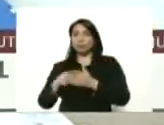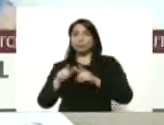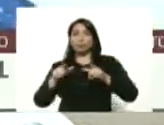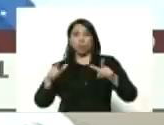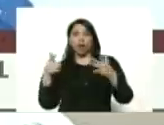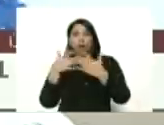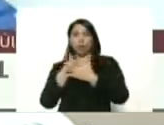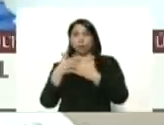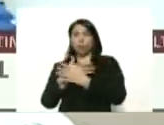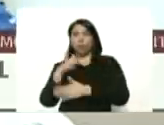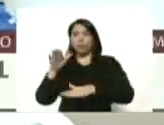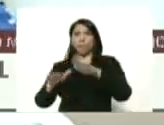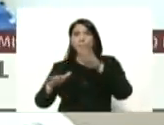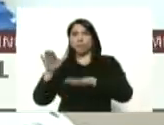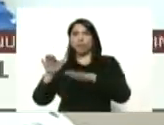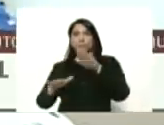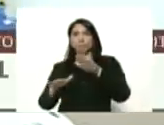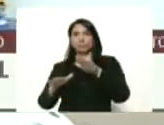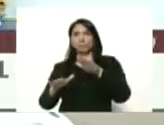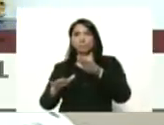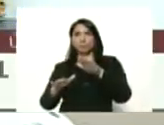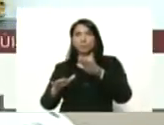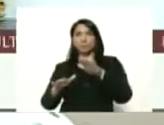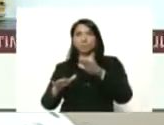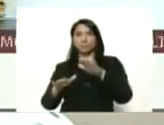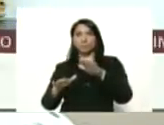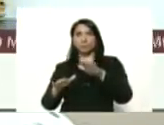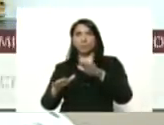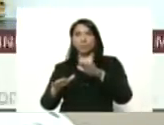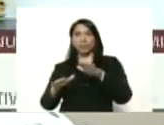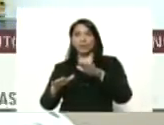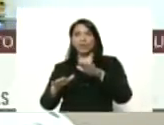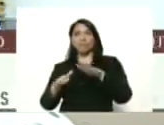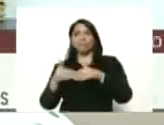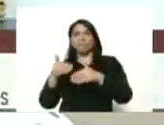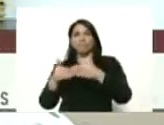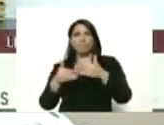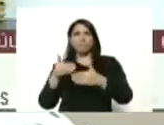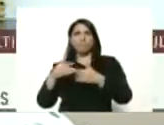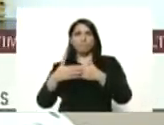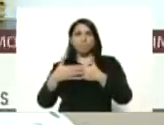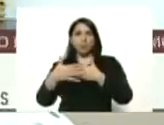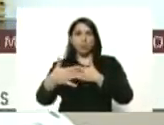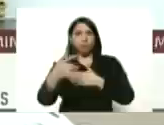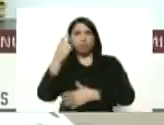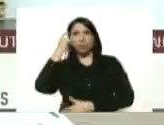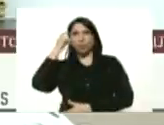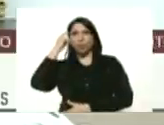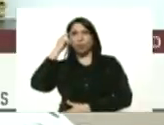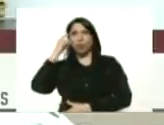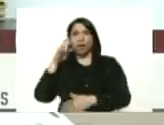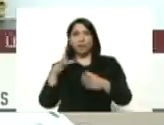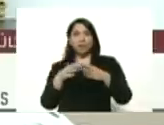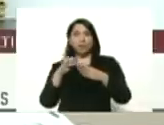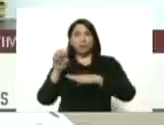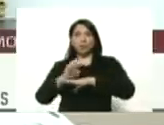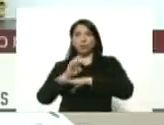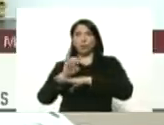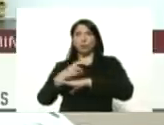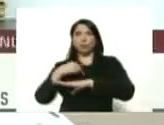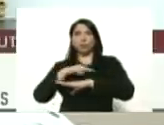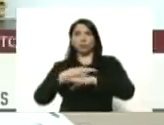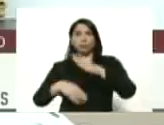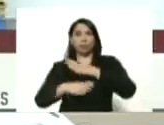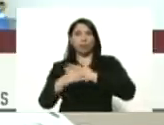depende de la evolución de los próximos días el equipo económico vamos a